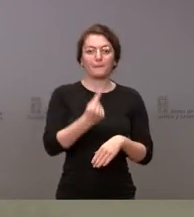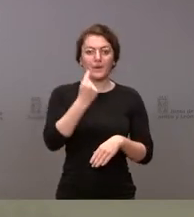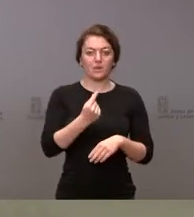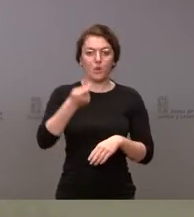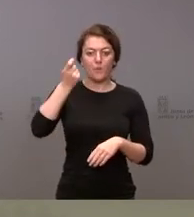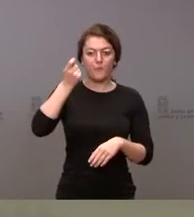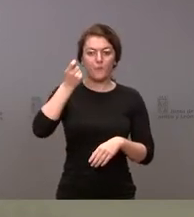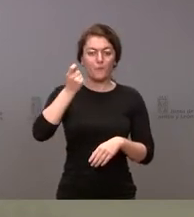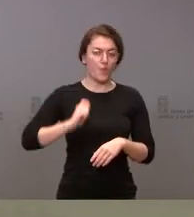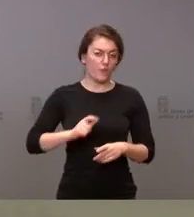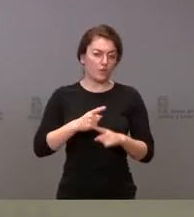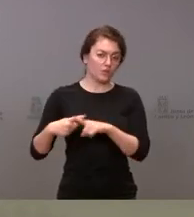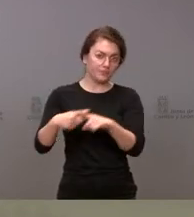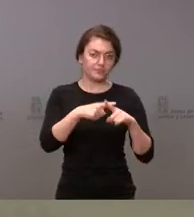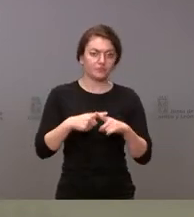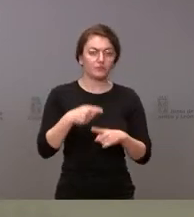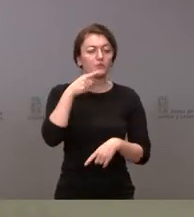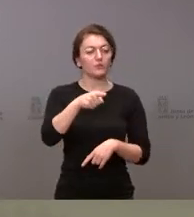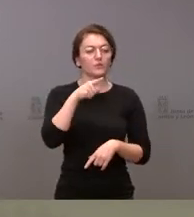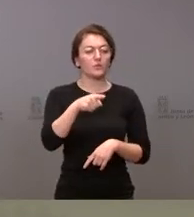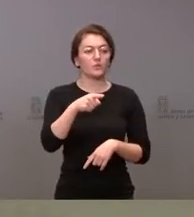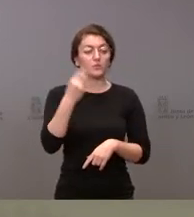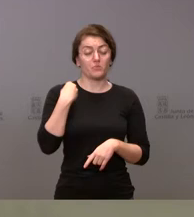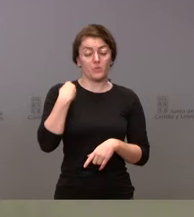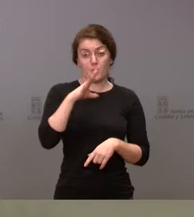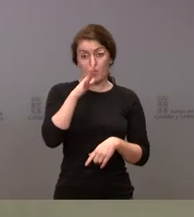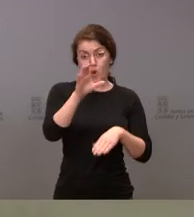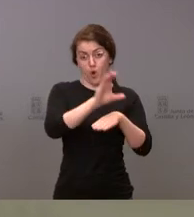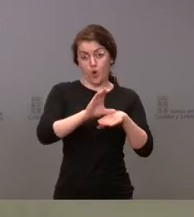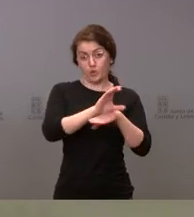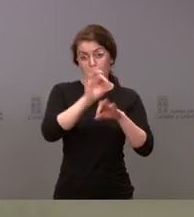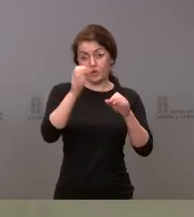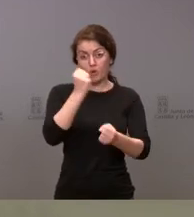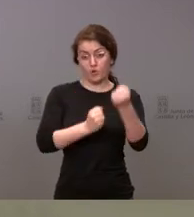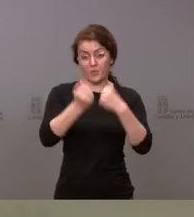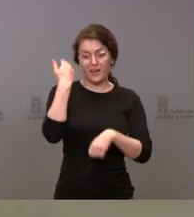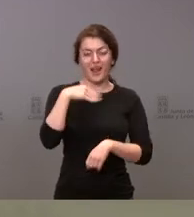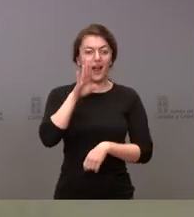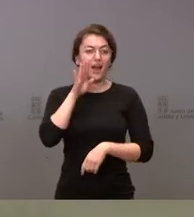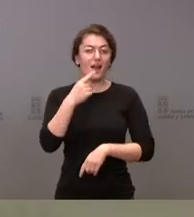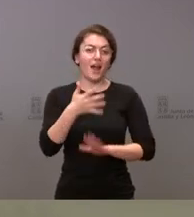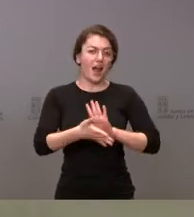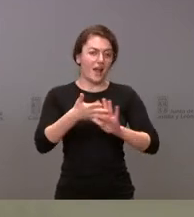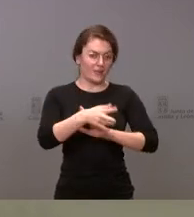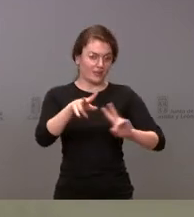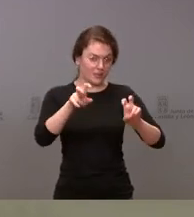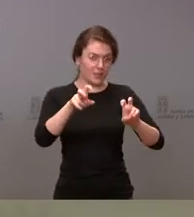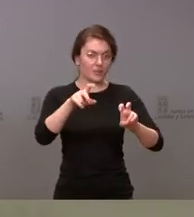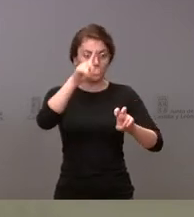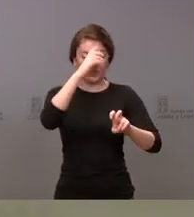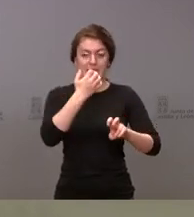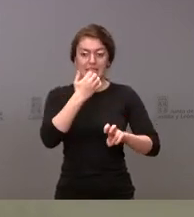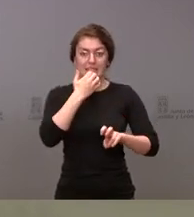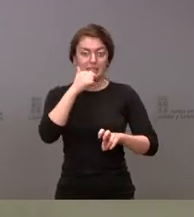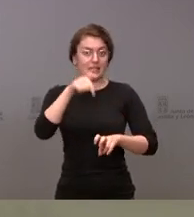Usted, en alguna ocasión, en calidad de consejero de Economía, sí que se ha referido a este tema. Bueno, no sé si se puede hacer desde Castilla y León o desde la